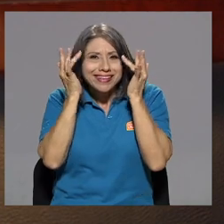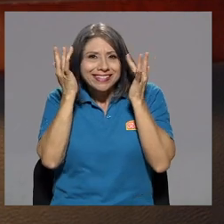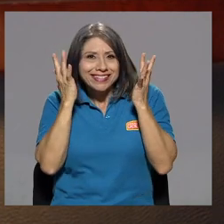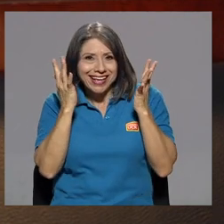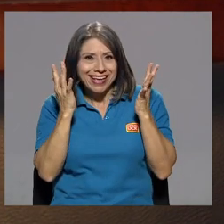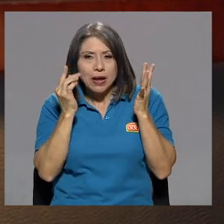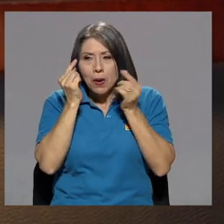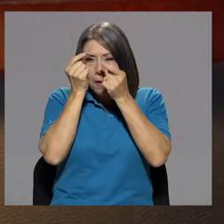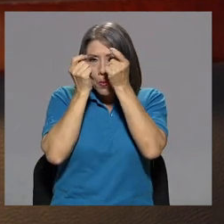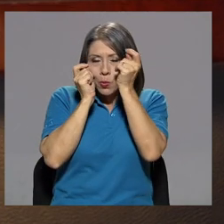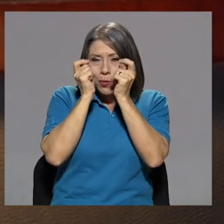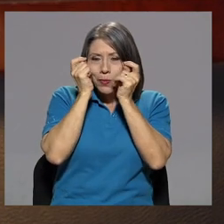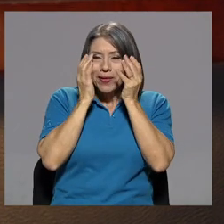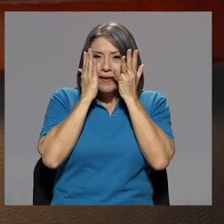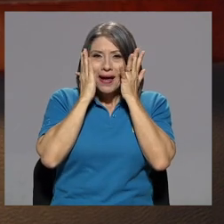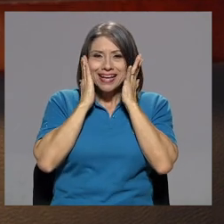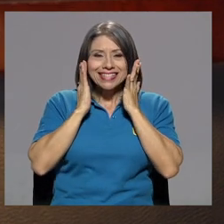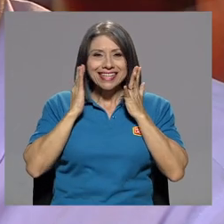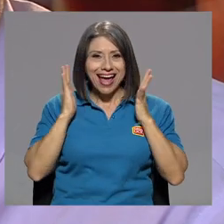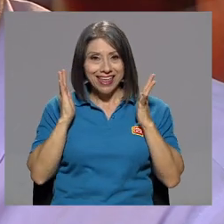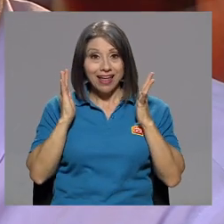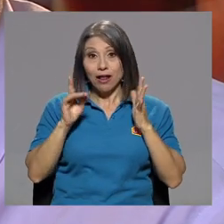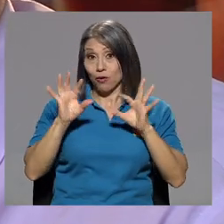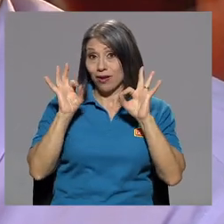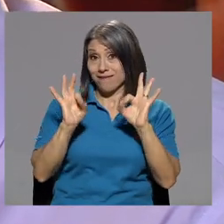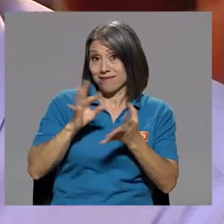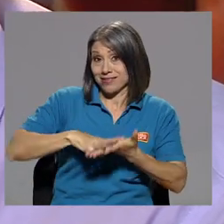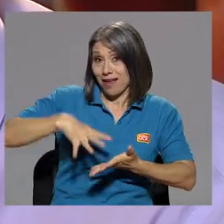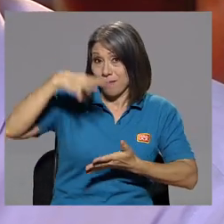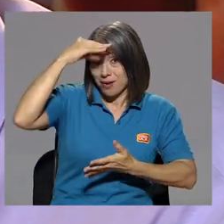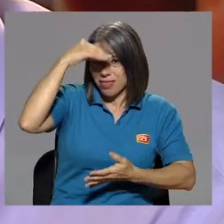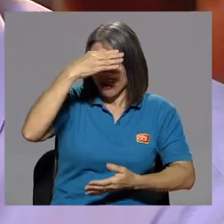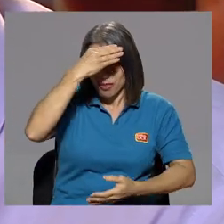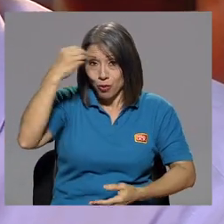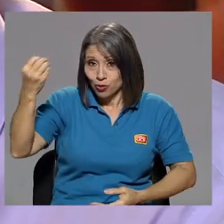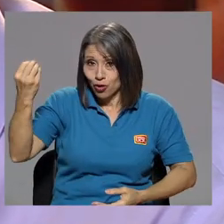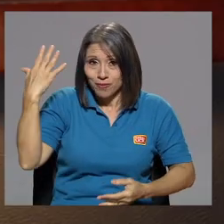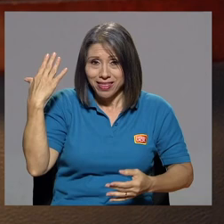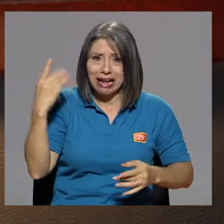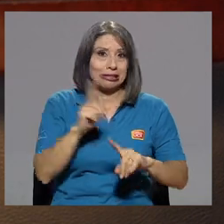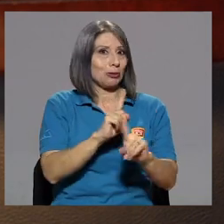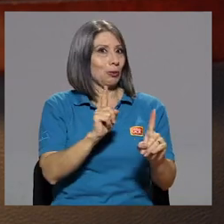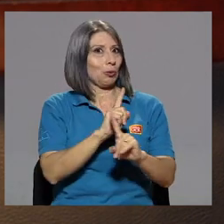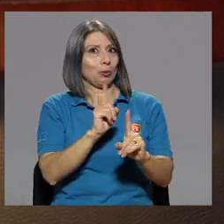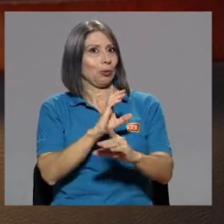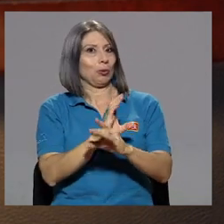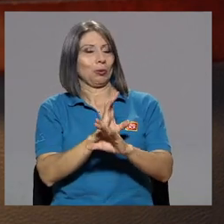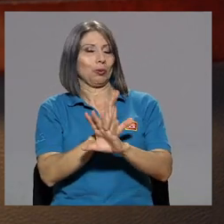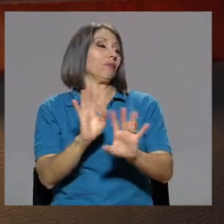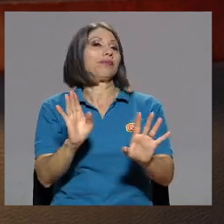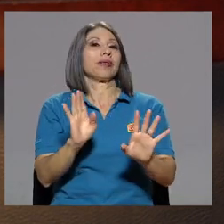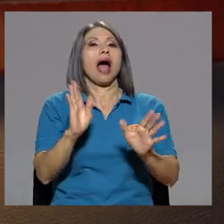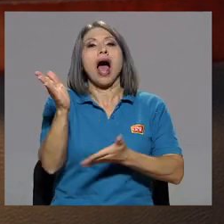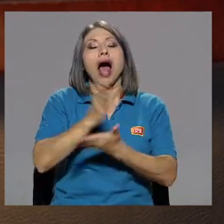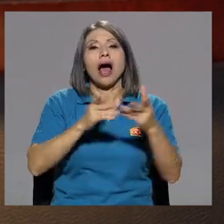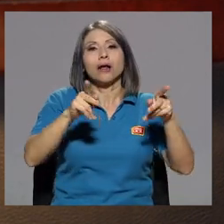vemos muy bien maquillada. Lo que bien se aprende no se olvida. No, Dios guarde. Hay gente que